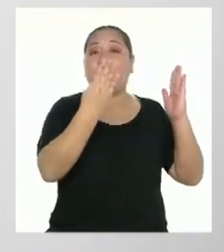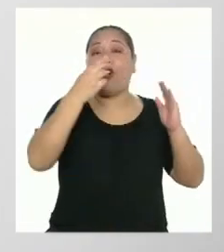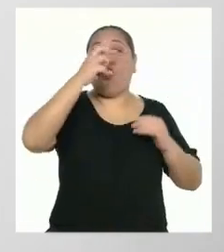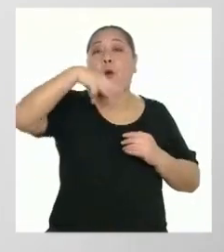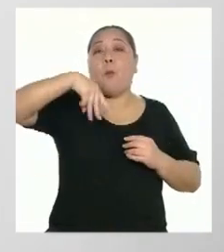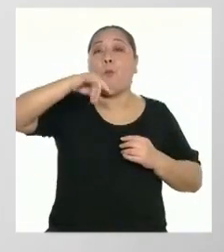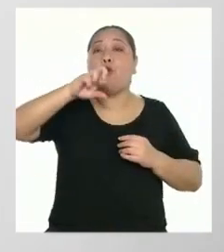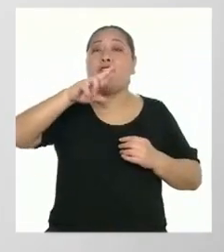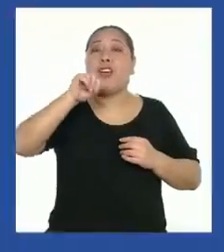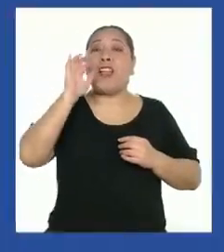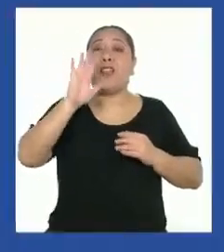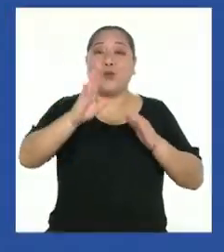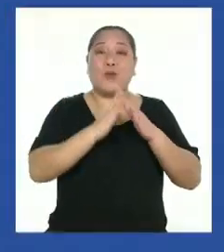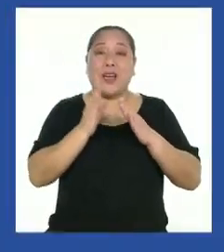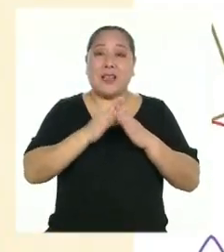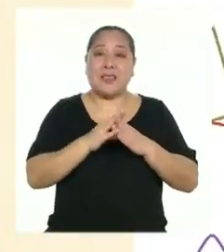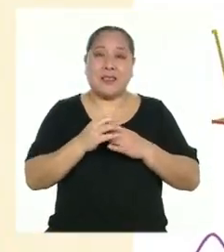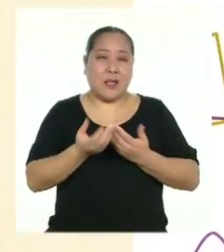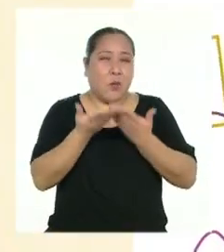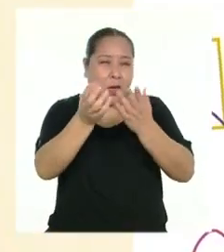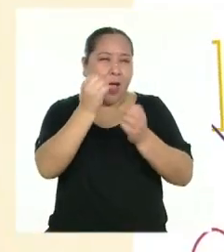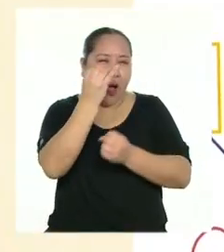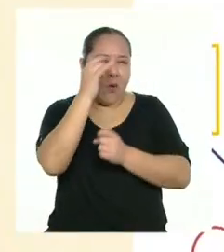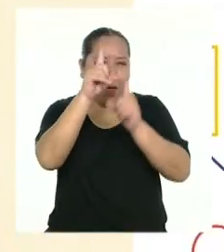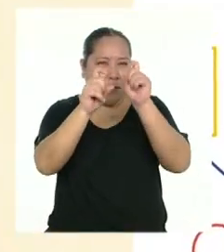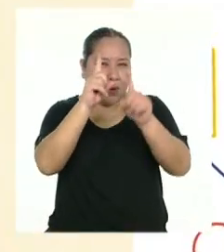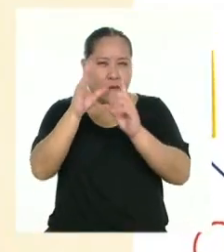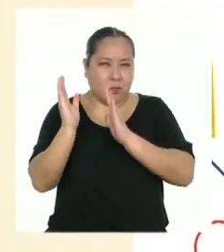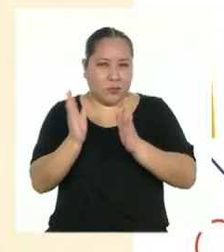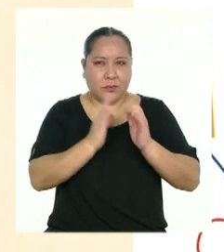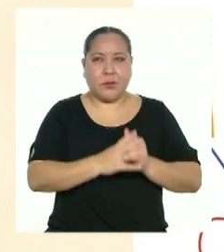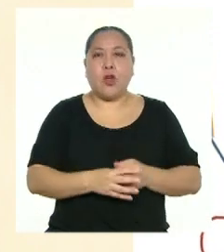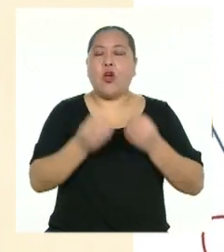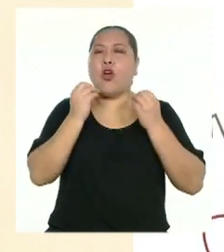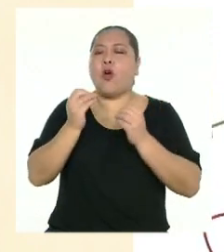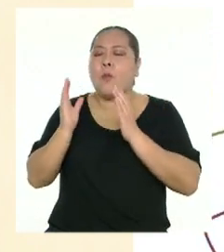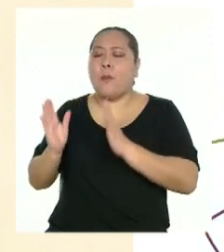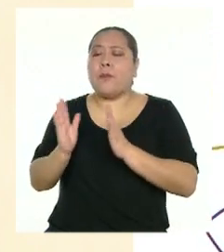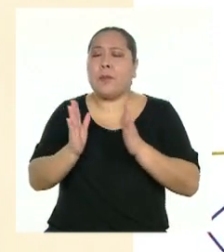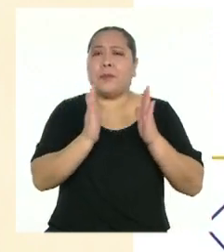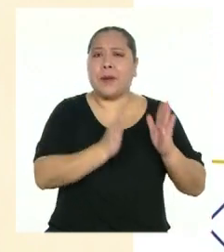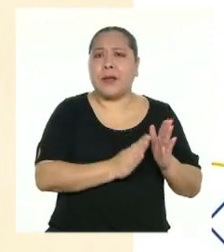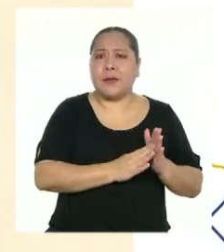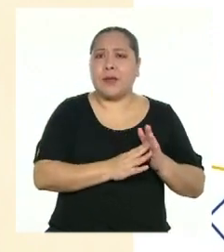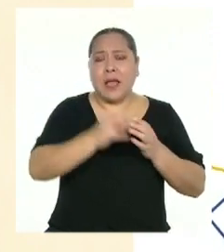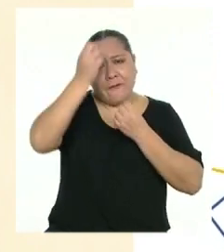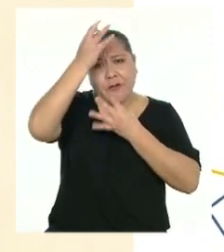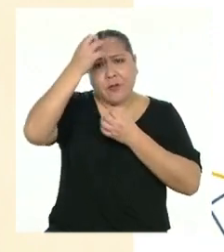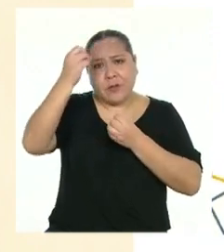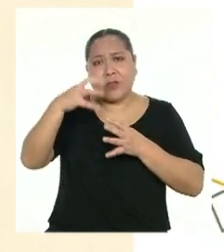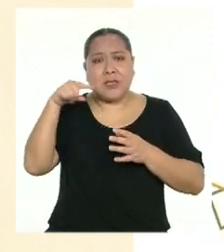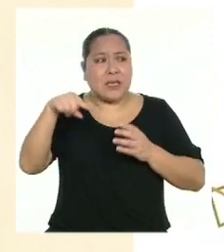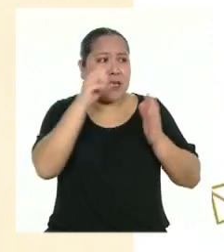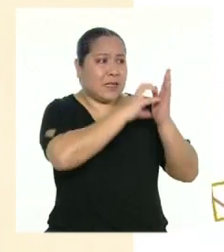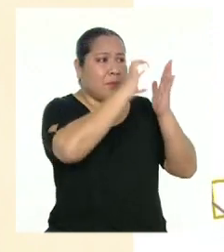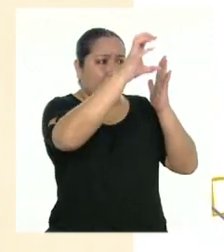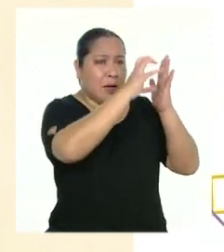preguntas para que se orienten. ¿Cómo organizaremos la información y las secciones planteadas?